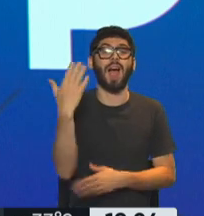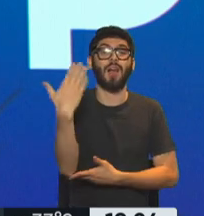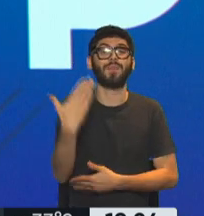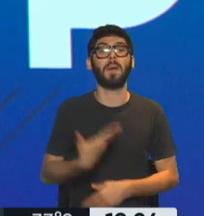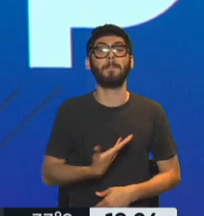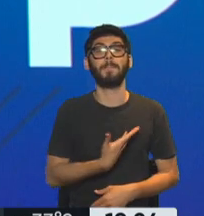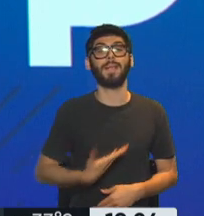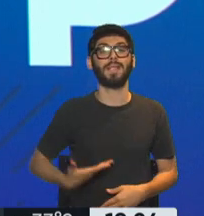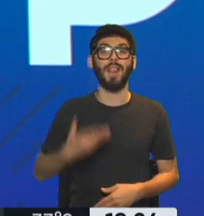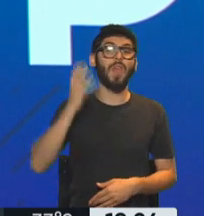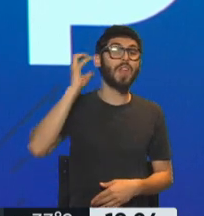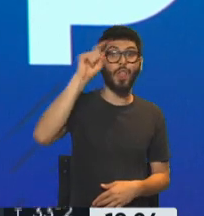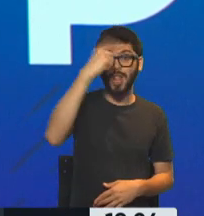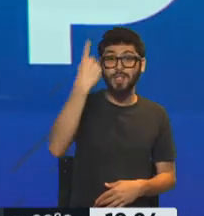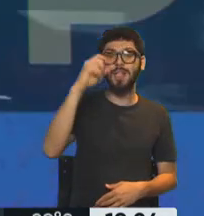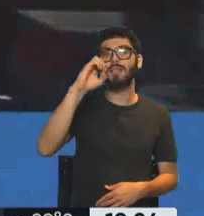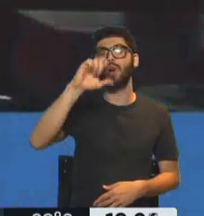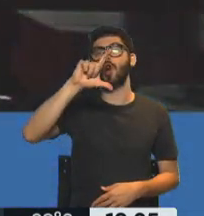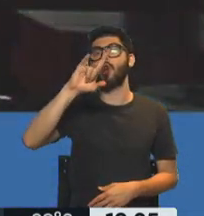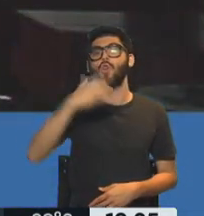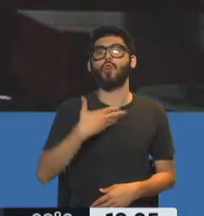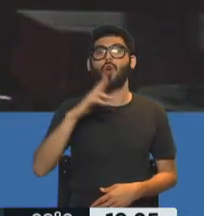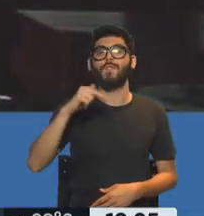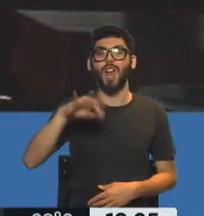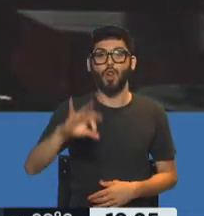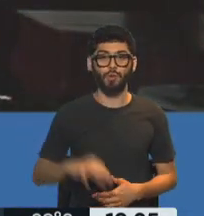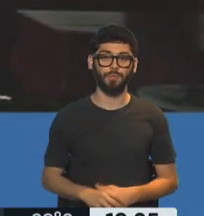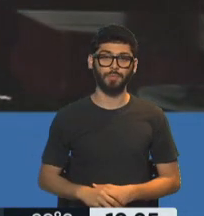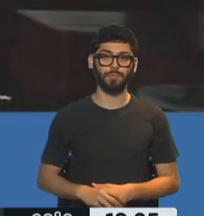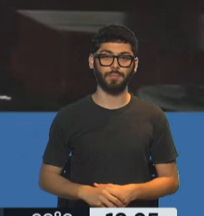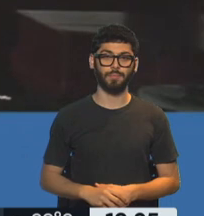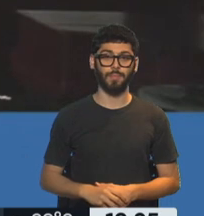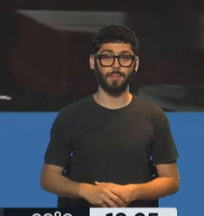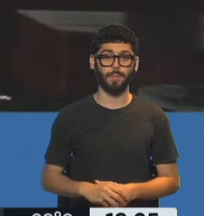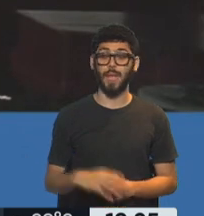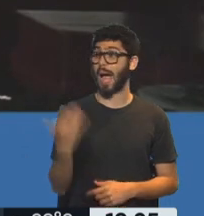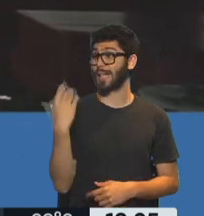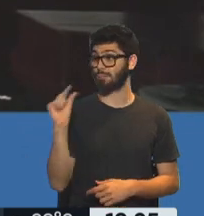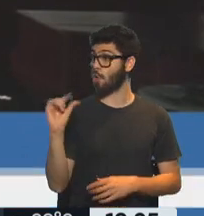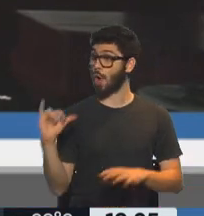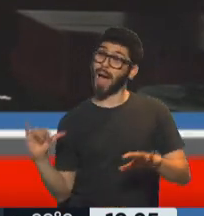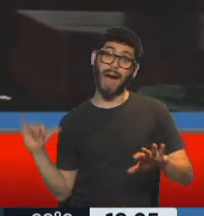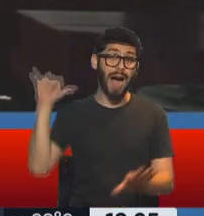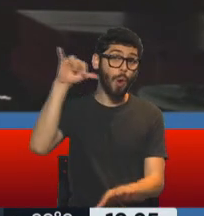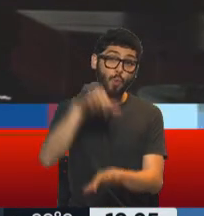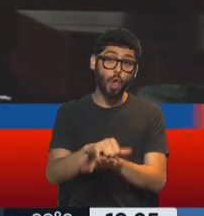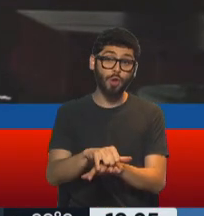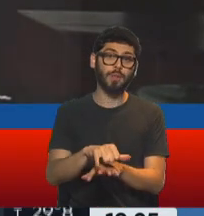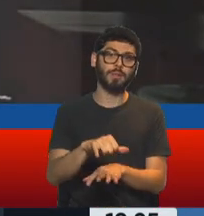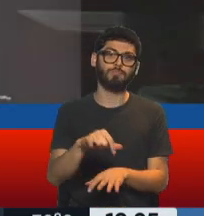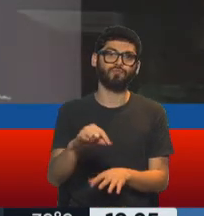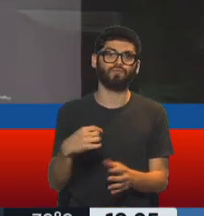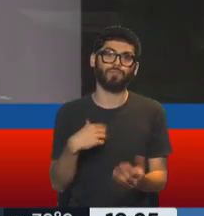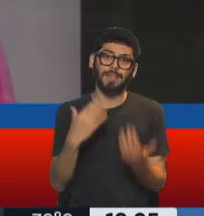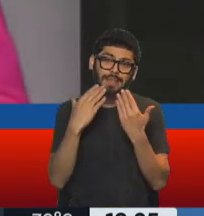La presidenta de RTA, Rosario Lufrán, la escuchamos. Asumió hace horas, la subimos a un avión y se vino para acá. Así que le quiero